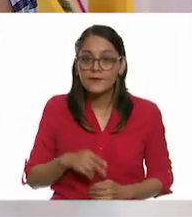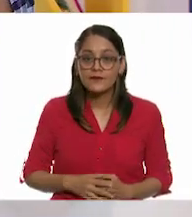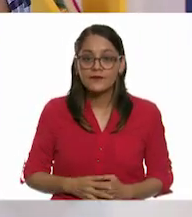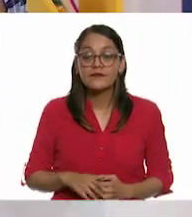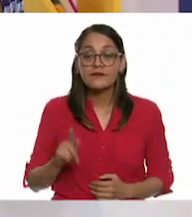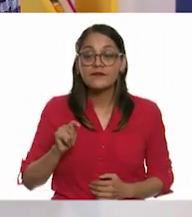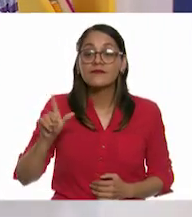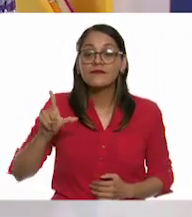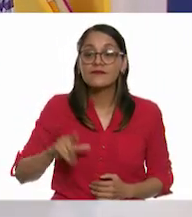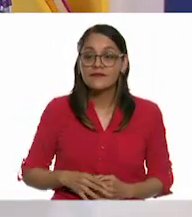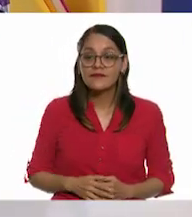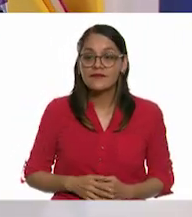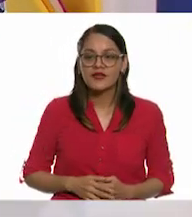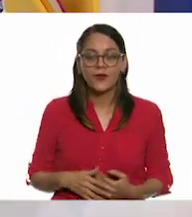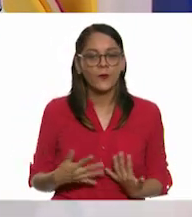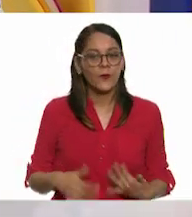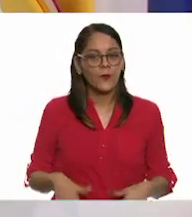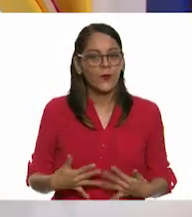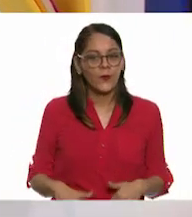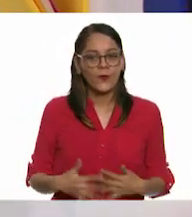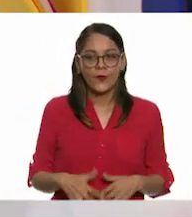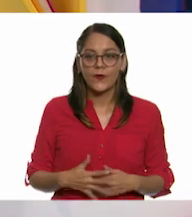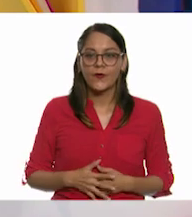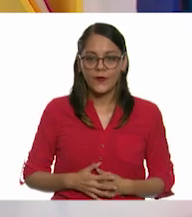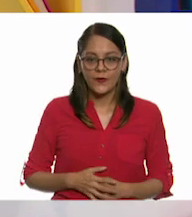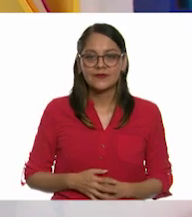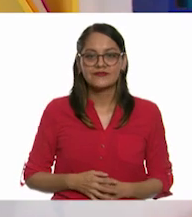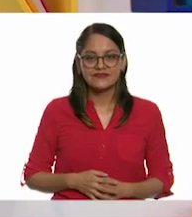¿Qué tal? ¡Oh! ¿Alcanzan a verlo?